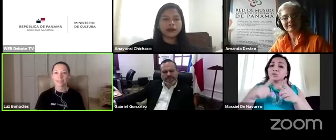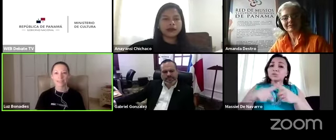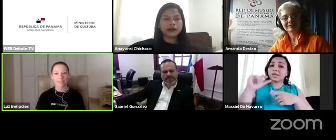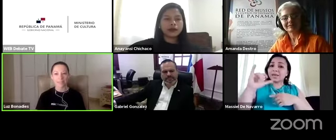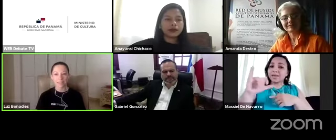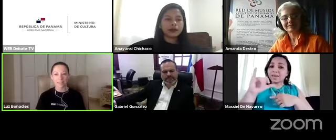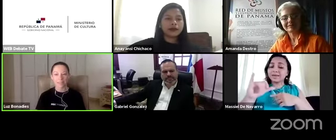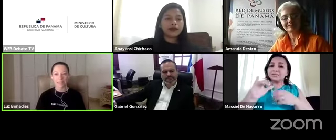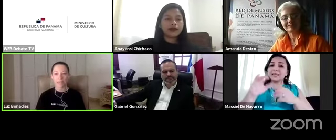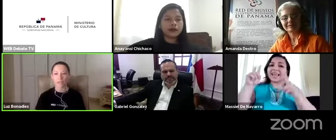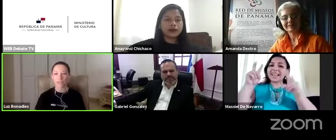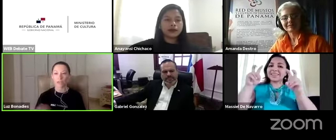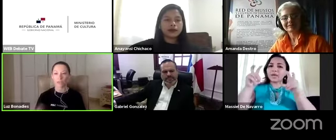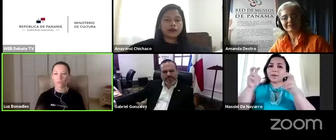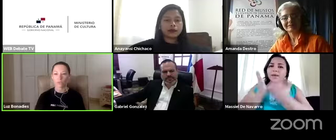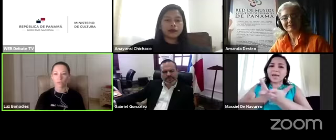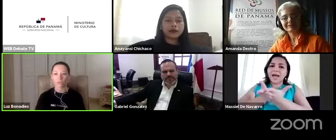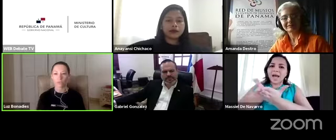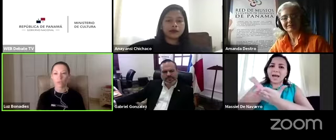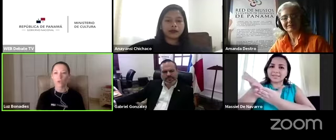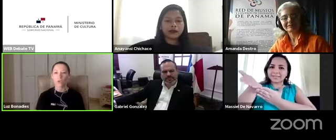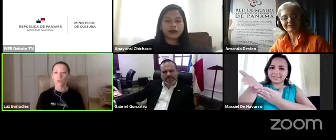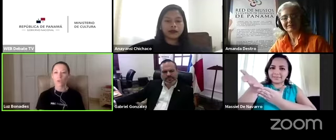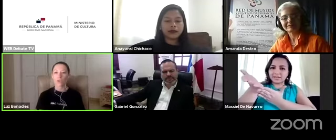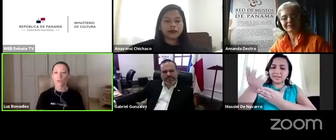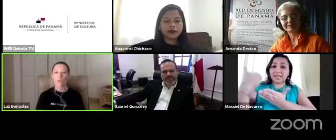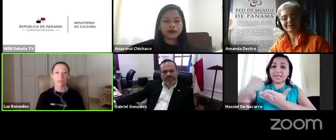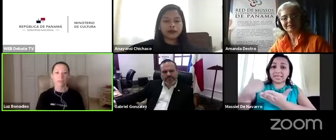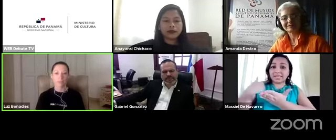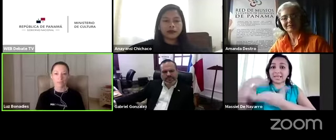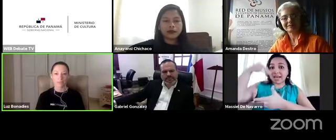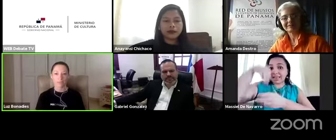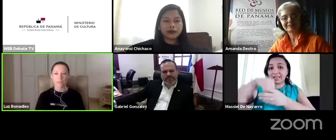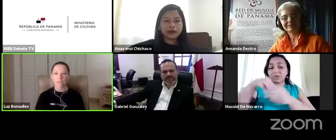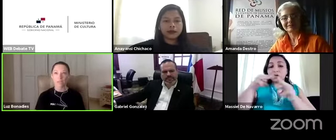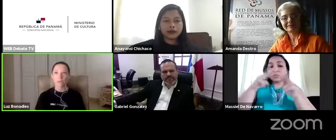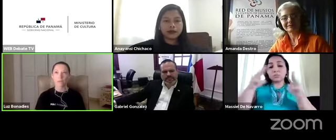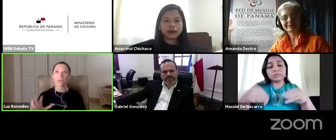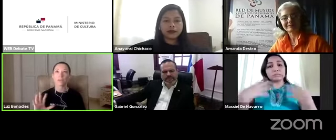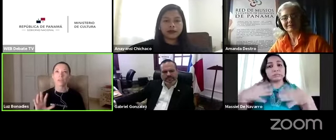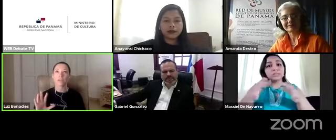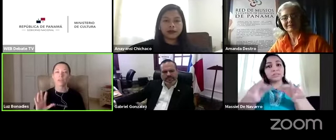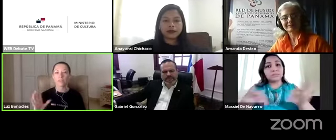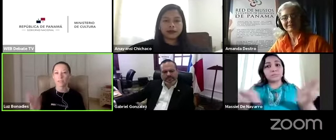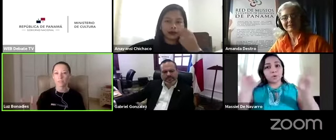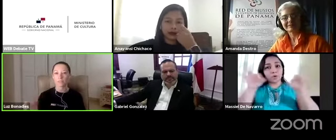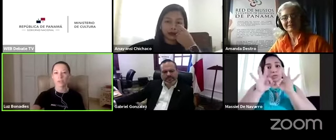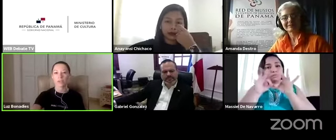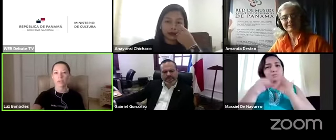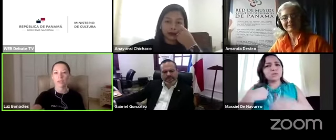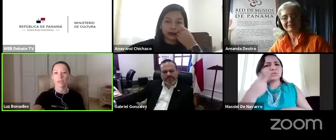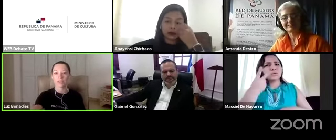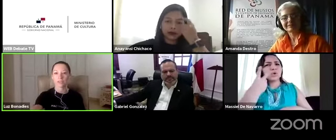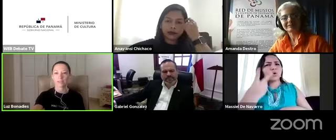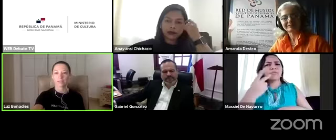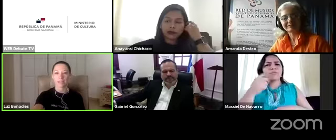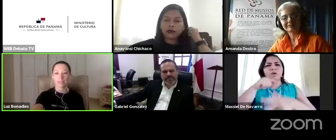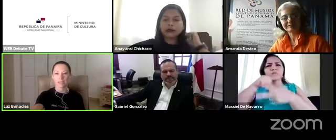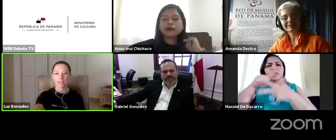accesibilidad que ofrezcan los museos juega un papel clave y lo veo desde tres tipos de